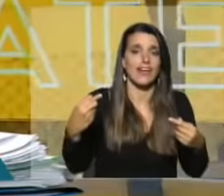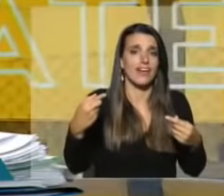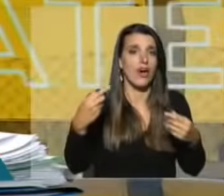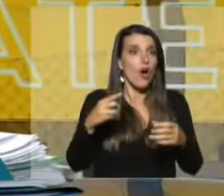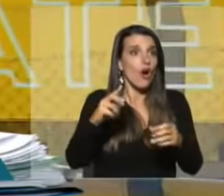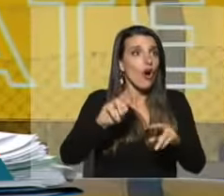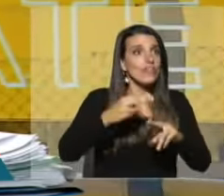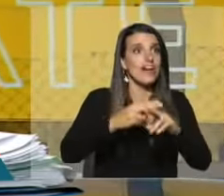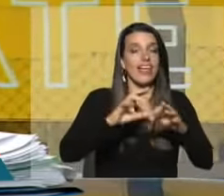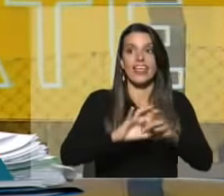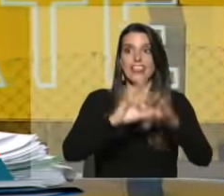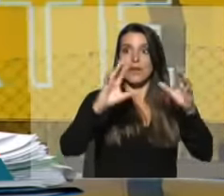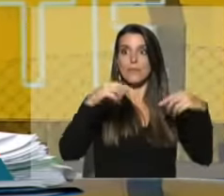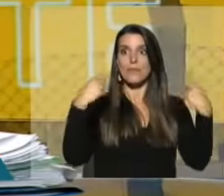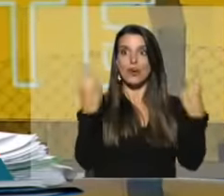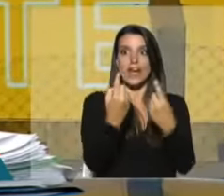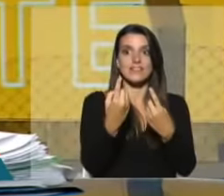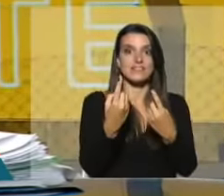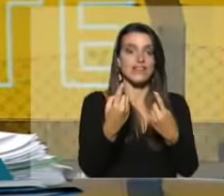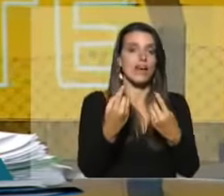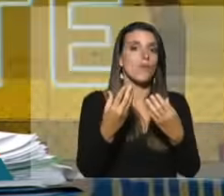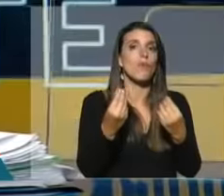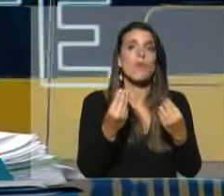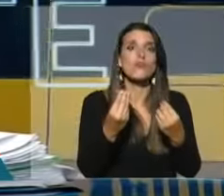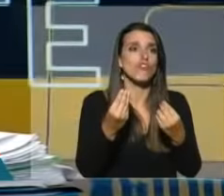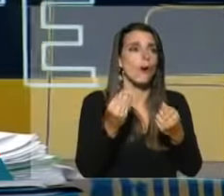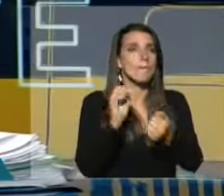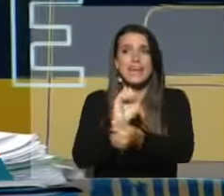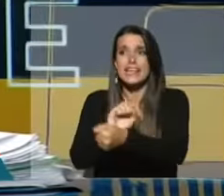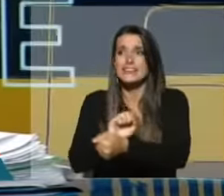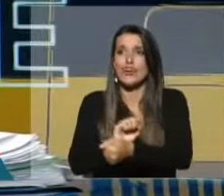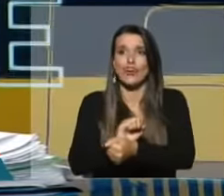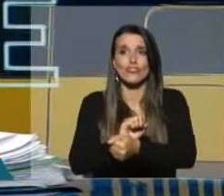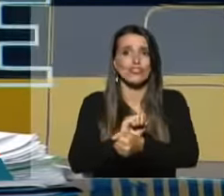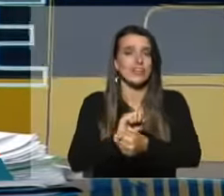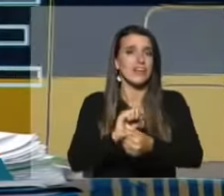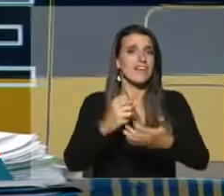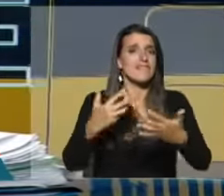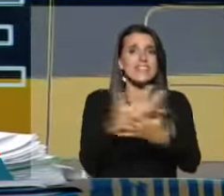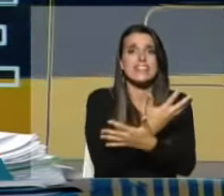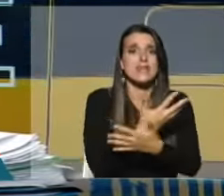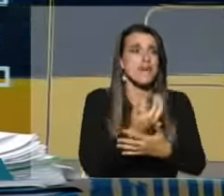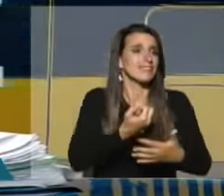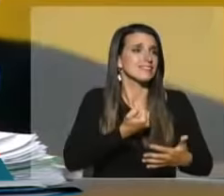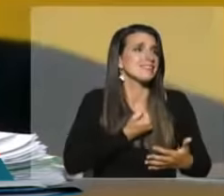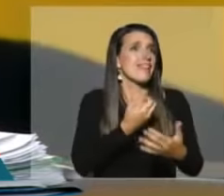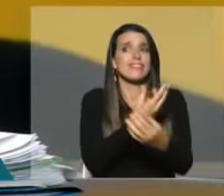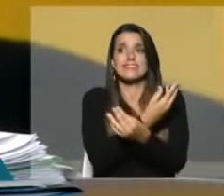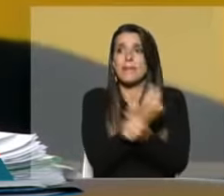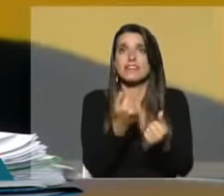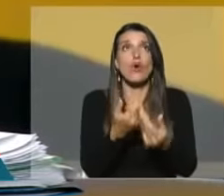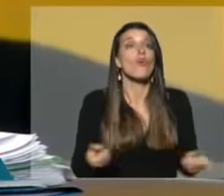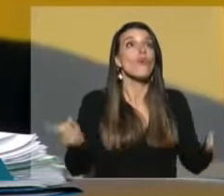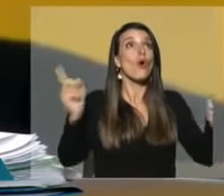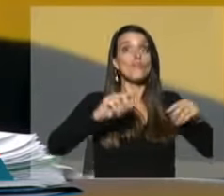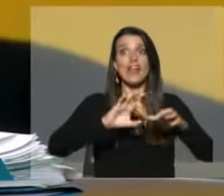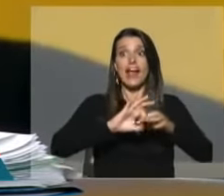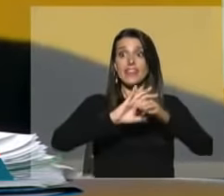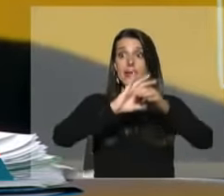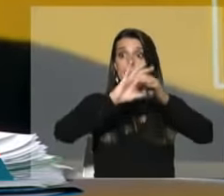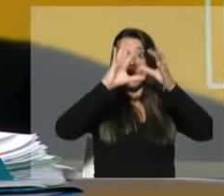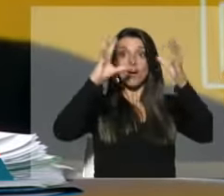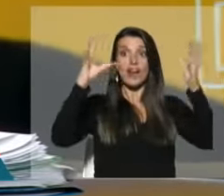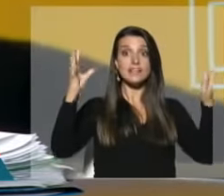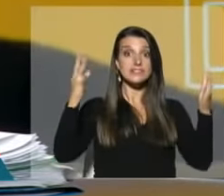reconquistar la democracia. Tuvimos víctimas, presos, asesinados, desaparecidos. Y la democracia para